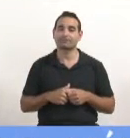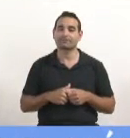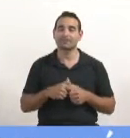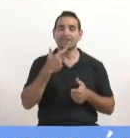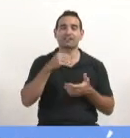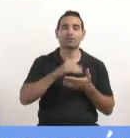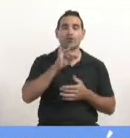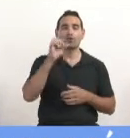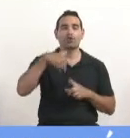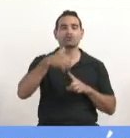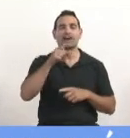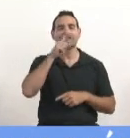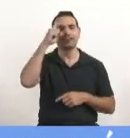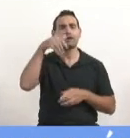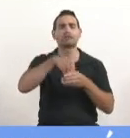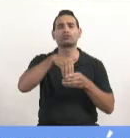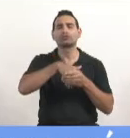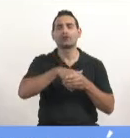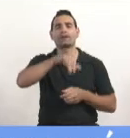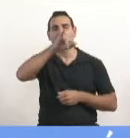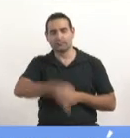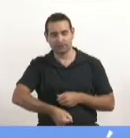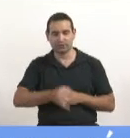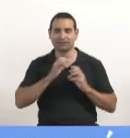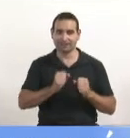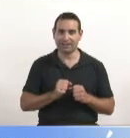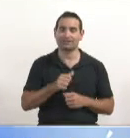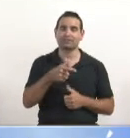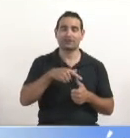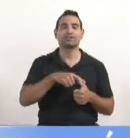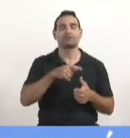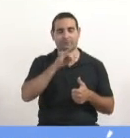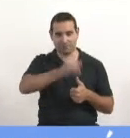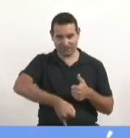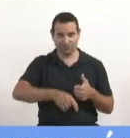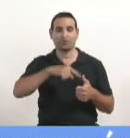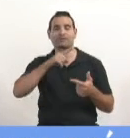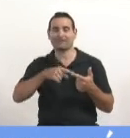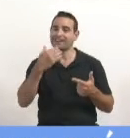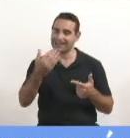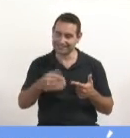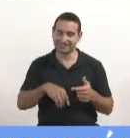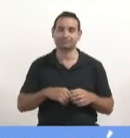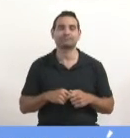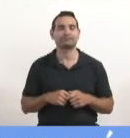Senador Doñate, su voto. Afirmativo, secretario. Senador Doñate, afirmativo, gracias.